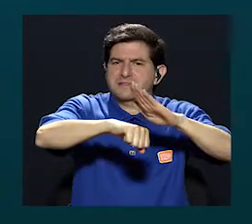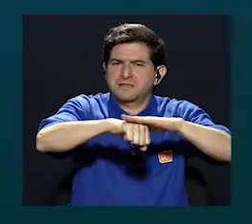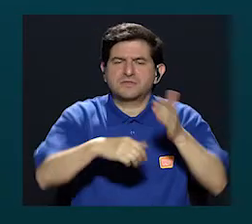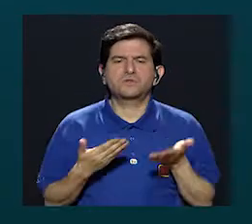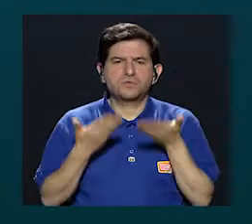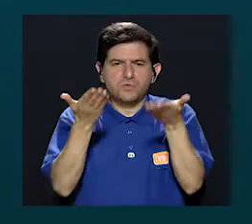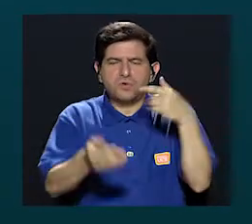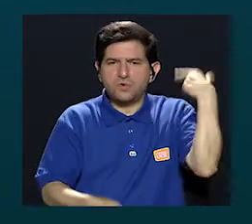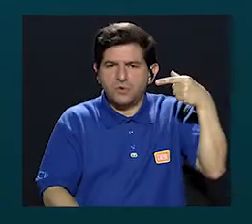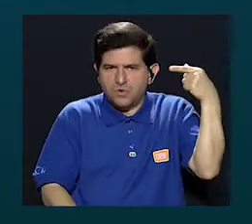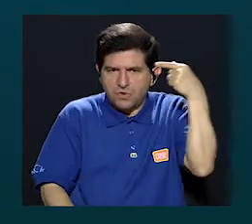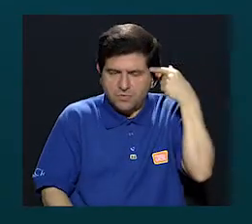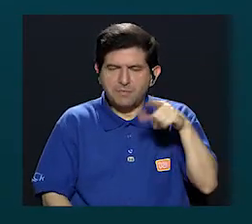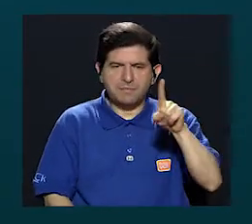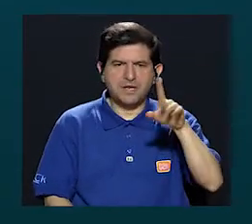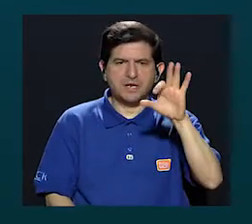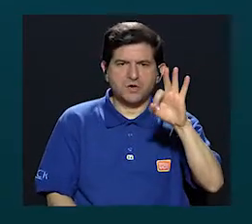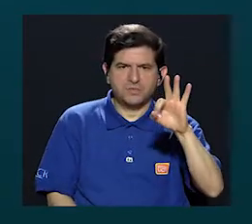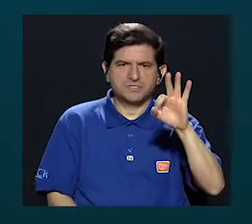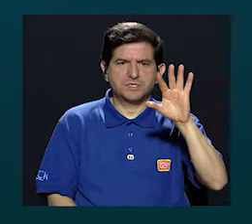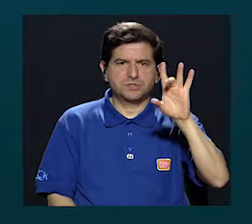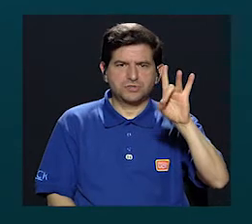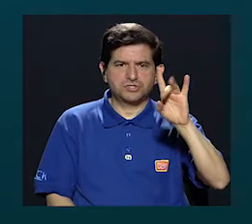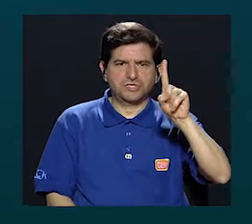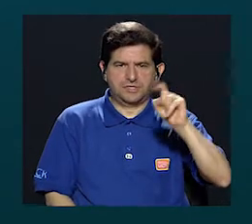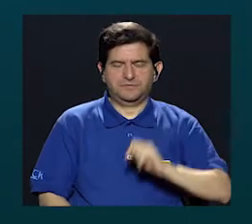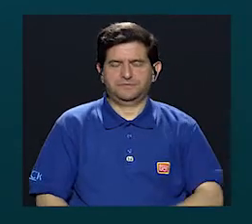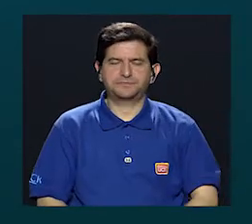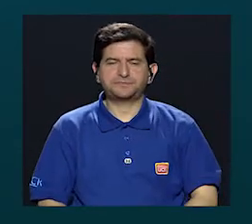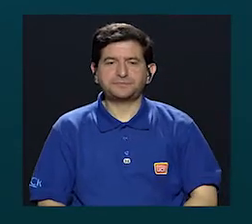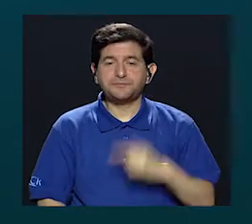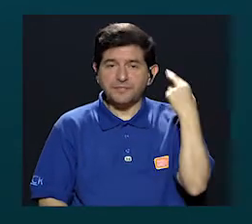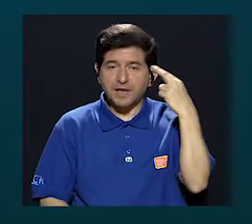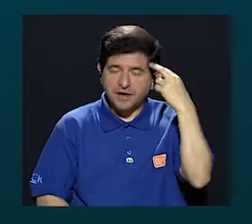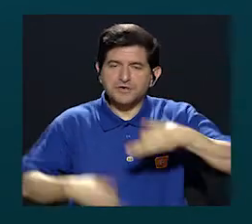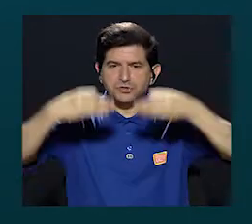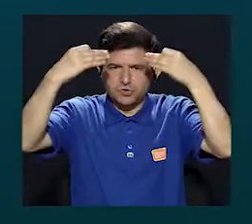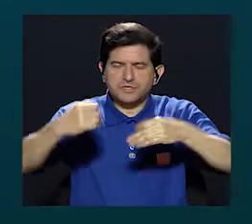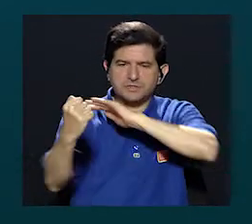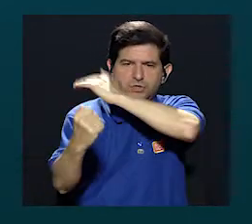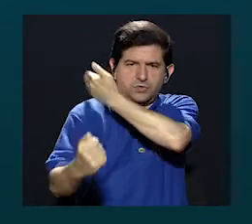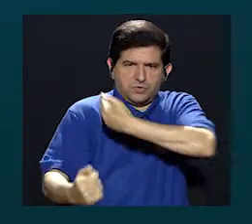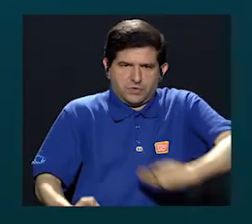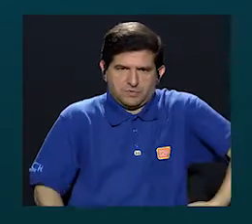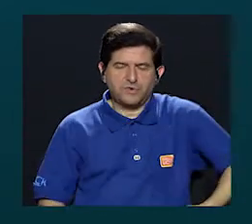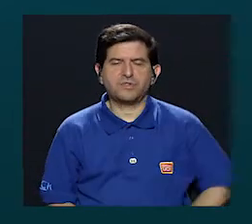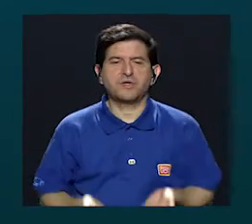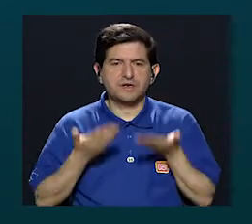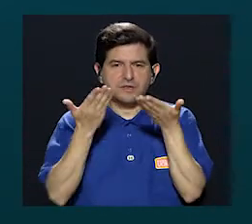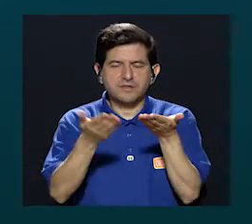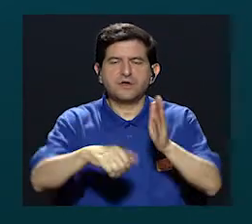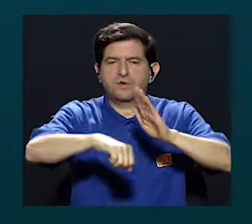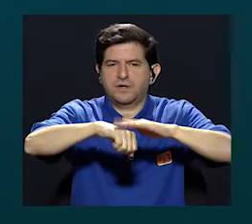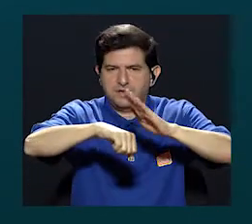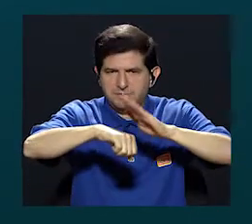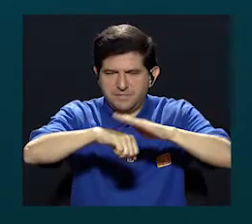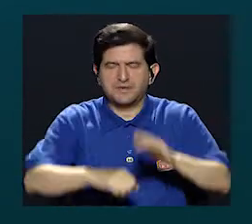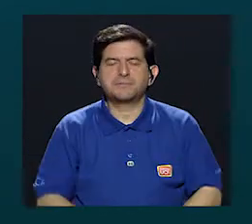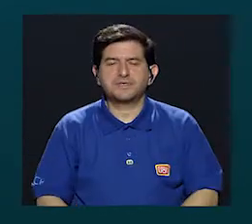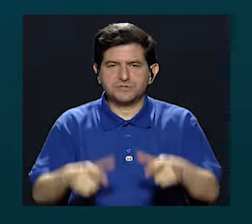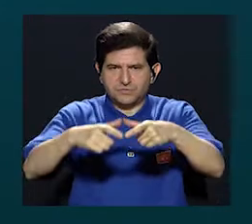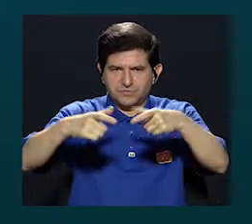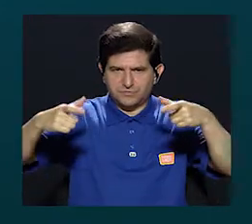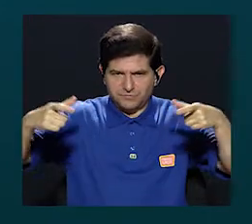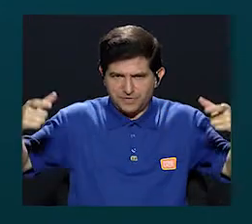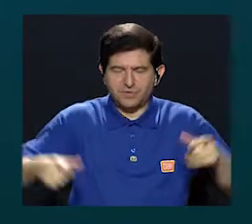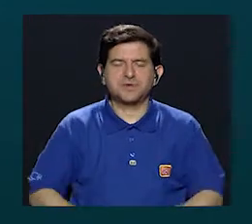que le concedió el Estado en 1981, producto de un decreto ejecutivo que le otorgó la concesión de la